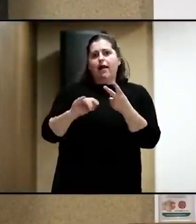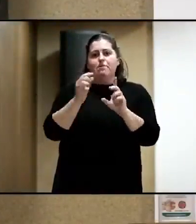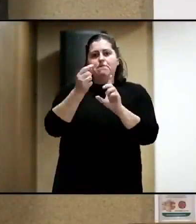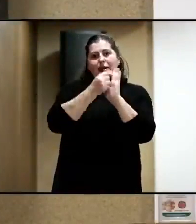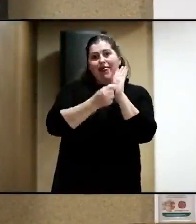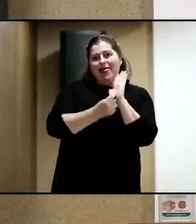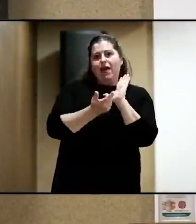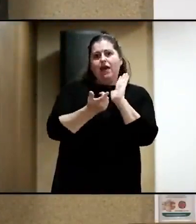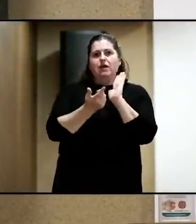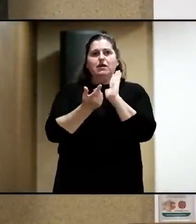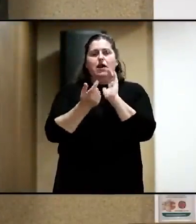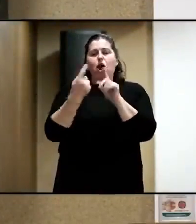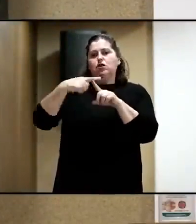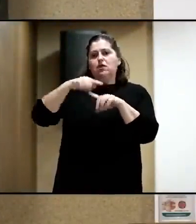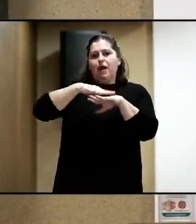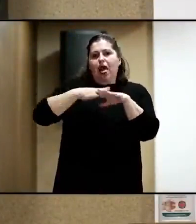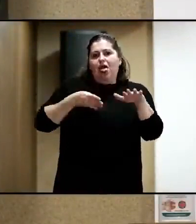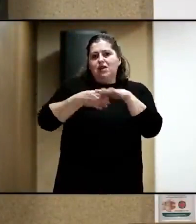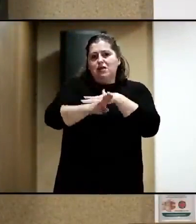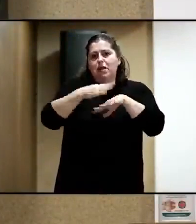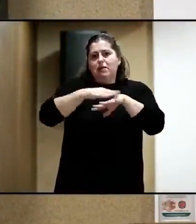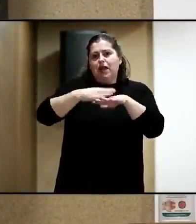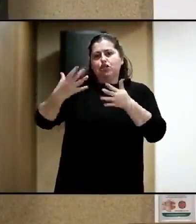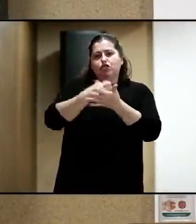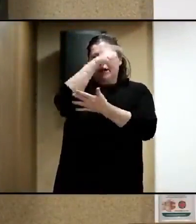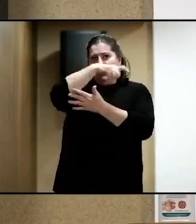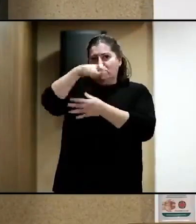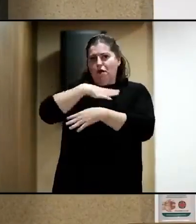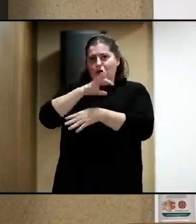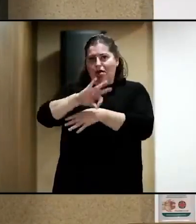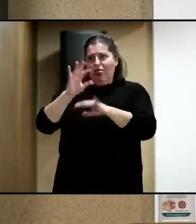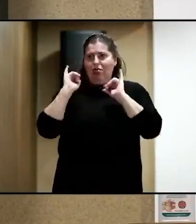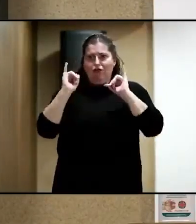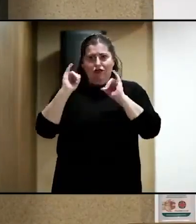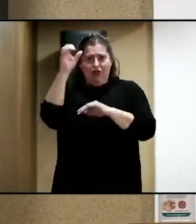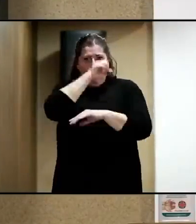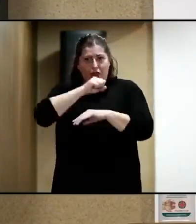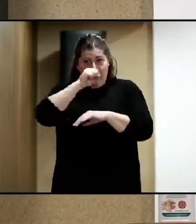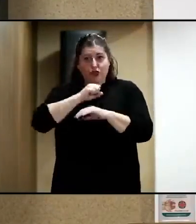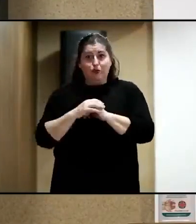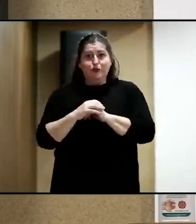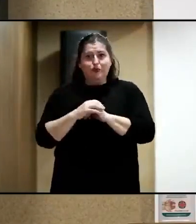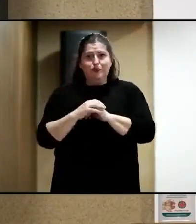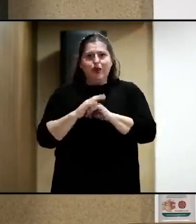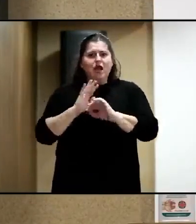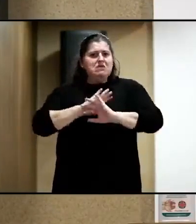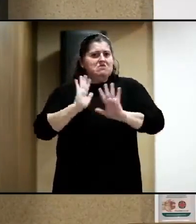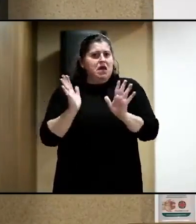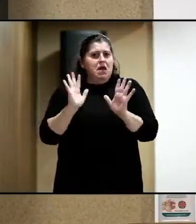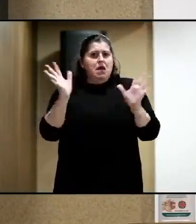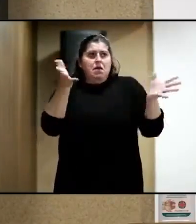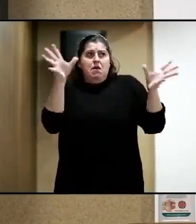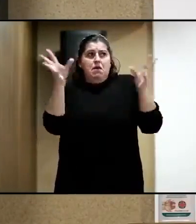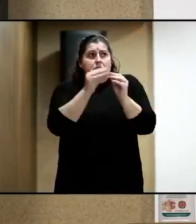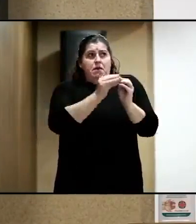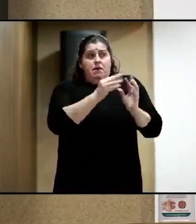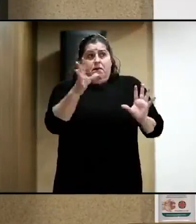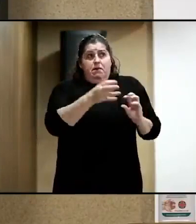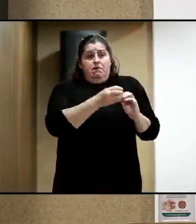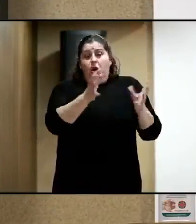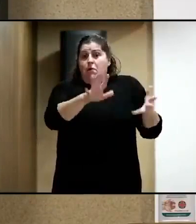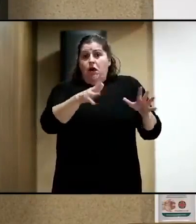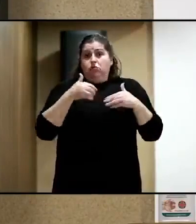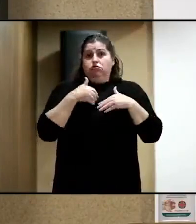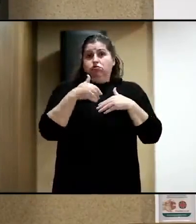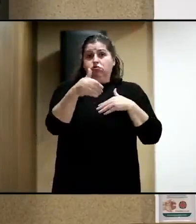de accesibilidad, pues, para que todo el mundo pueda disfrutar del mismo, ¿verdad? Así que, bueno, esto es lo que nos espera por